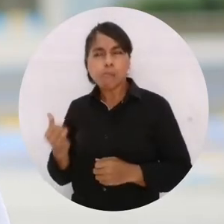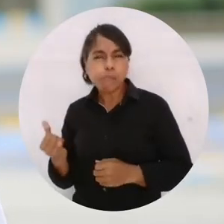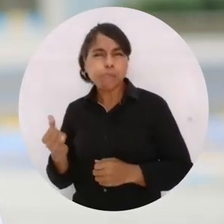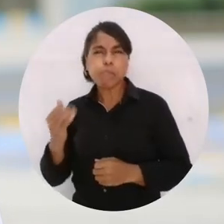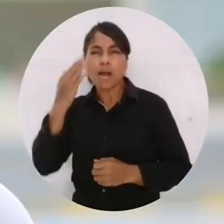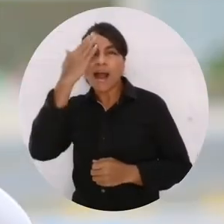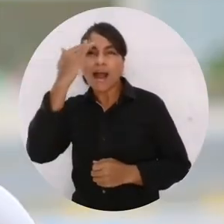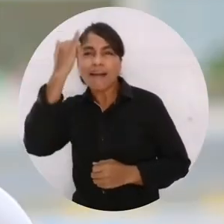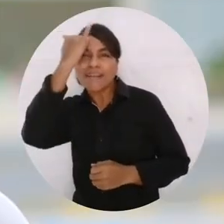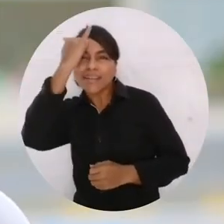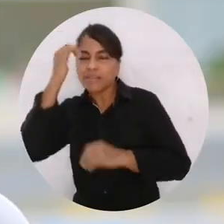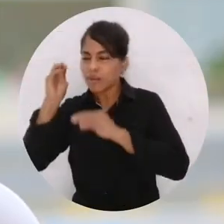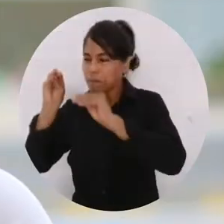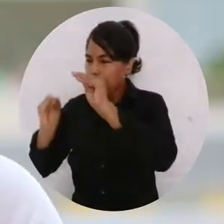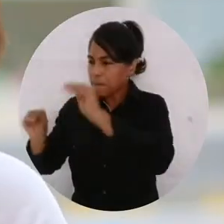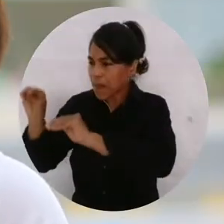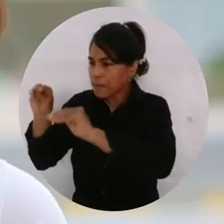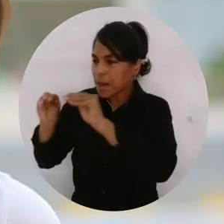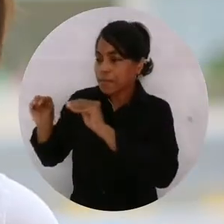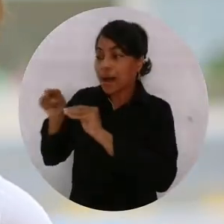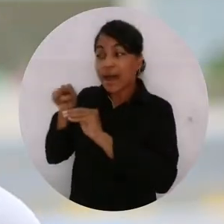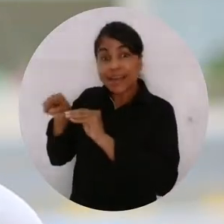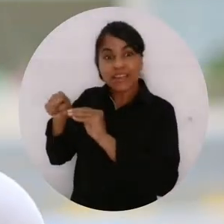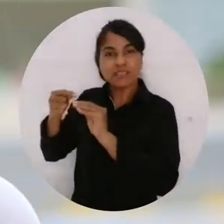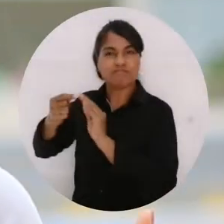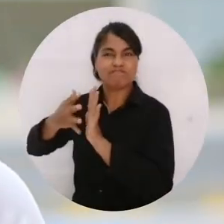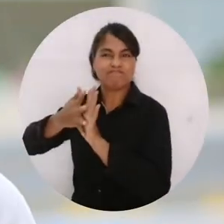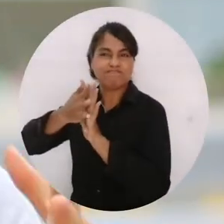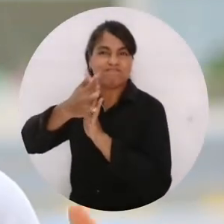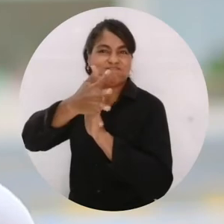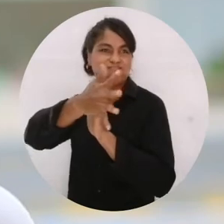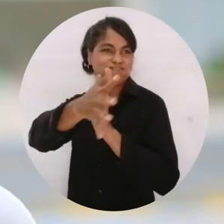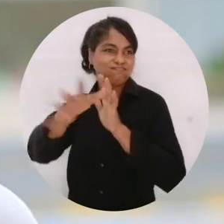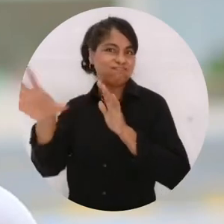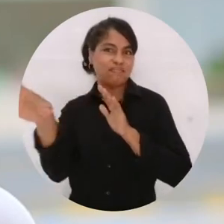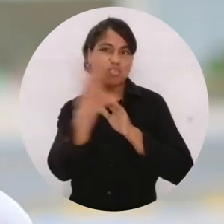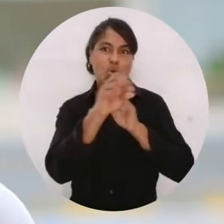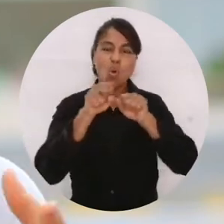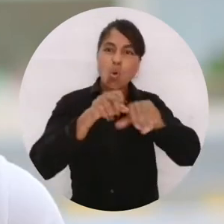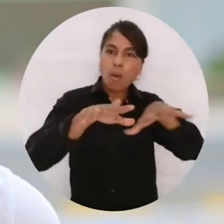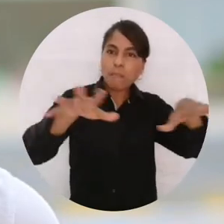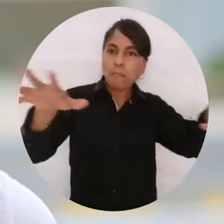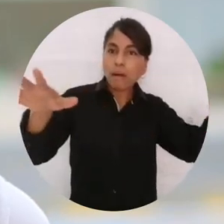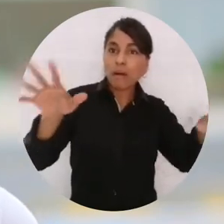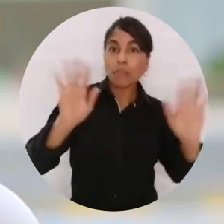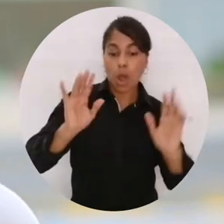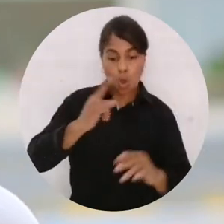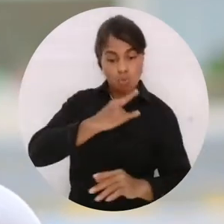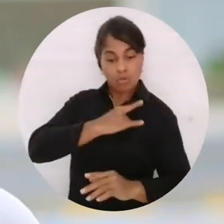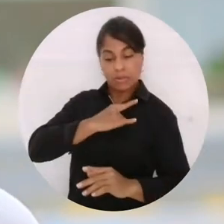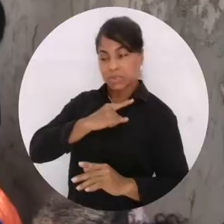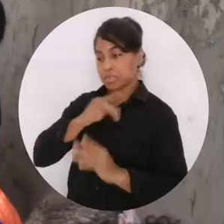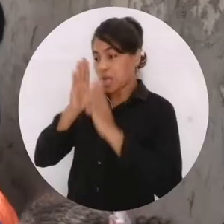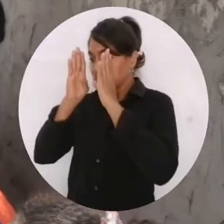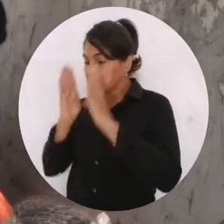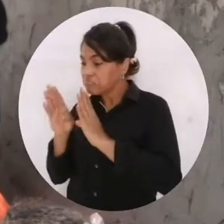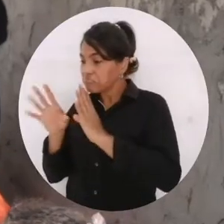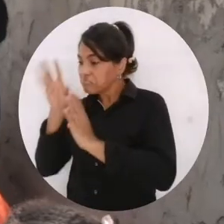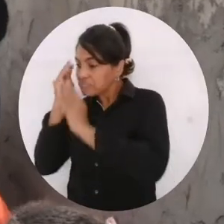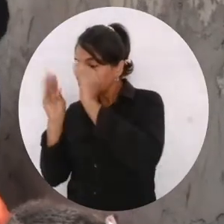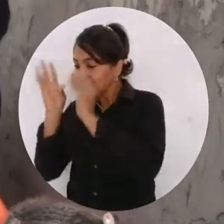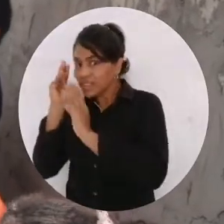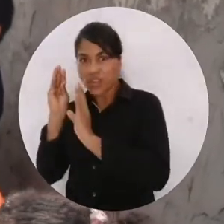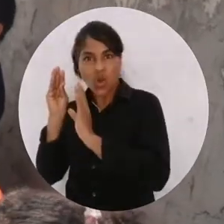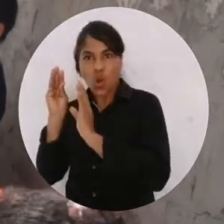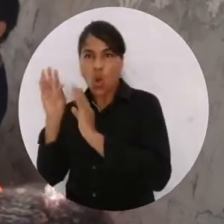académica debe llegar a quien lo necesite. Eso no solo es en un ambiente académico de universidad,